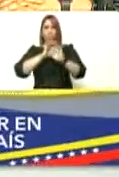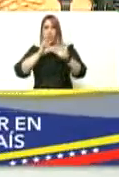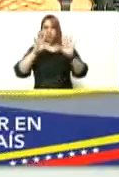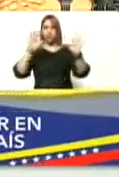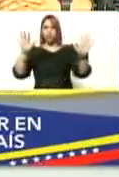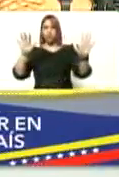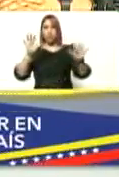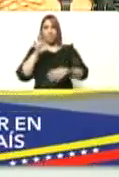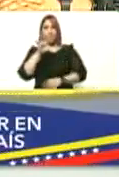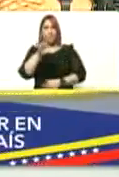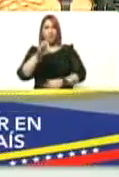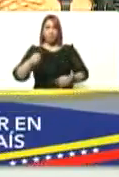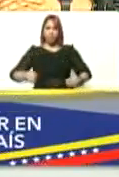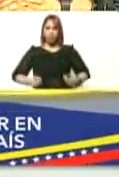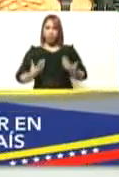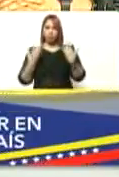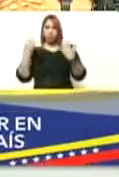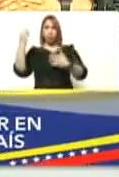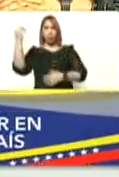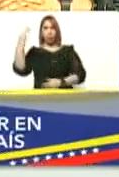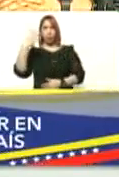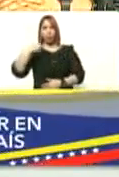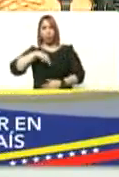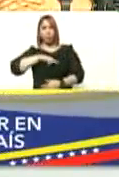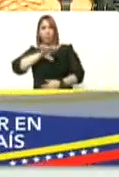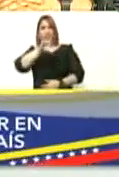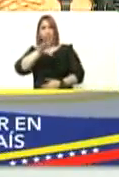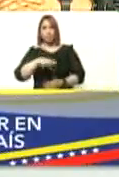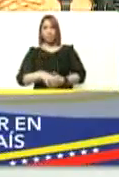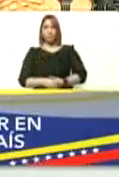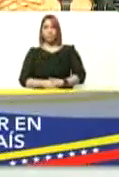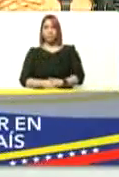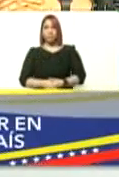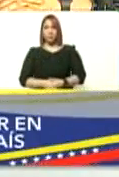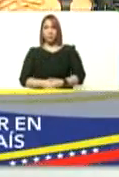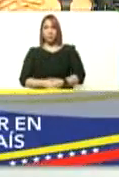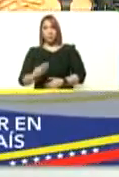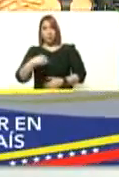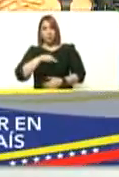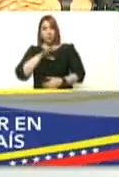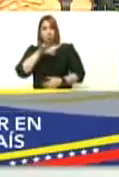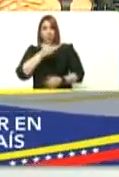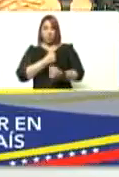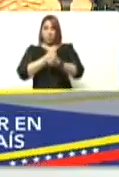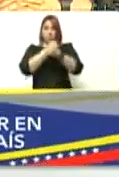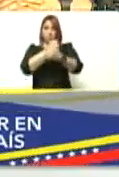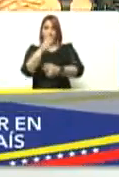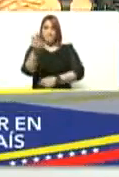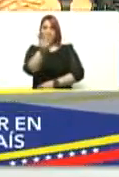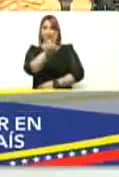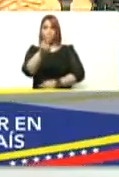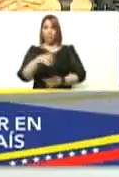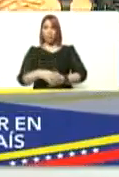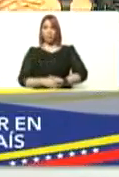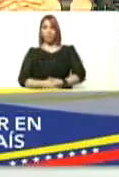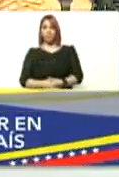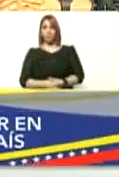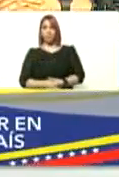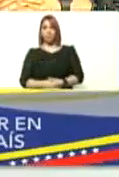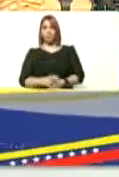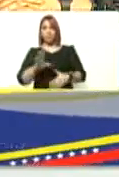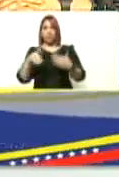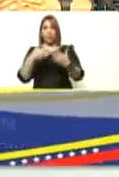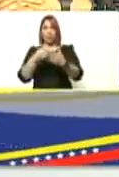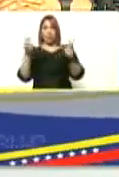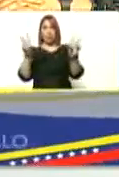patria llena de luz nuestra patria nuestra patria amada venezuela hasta la